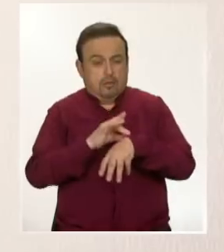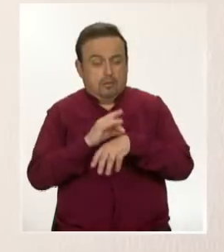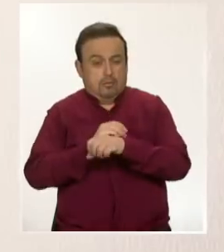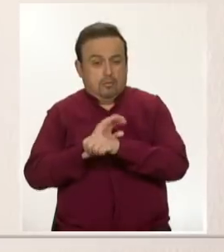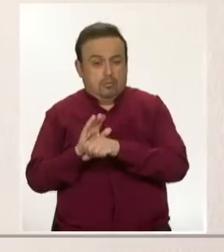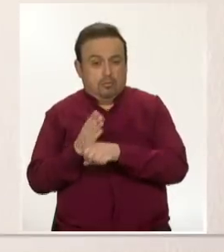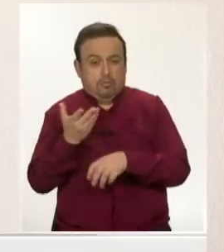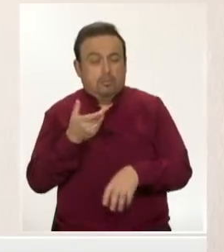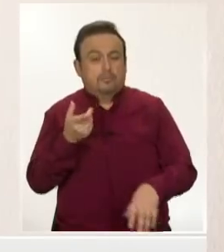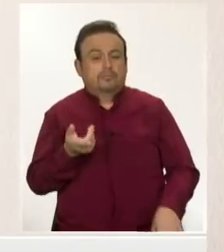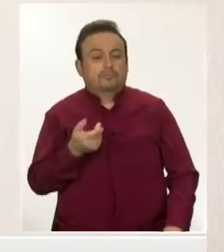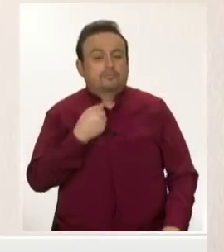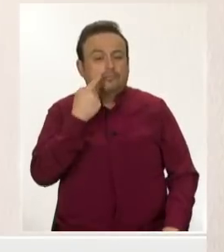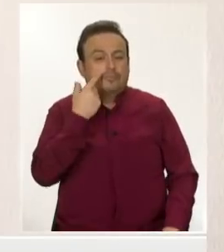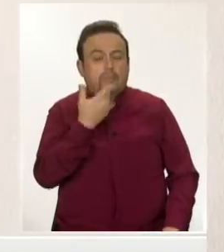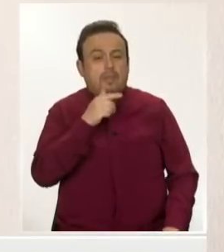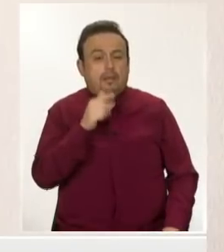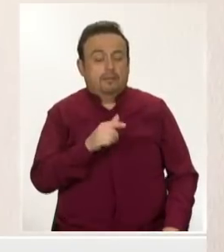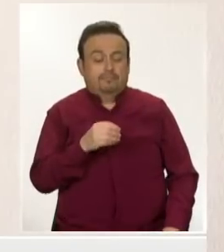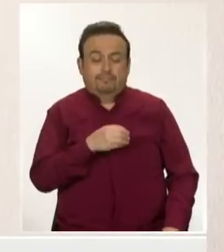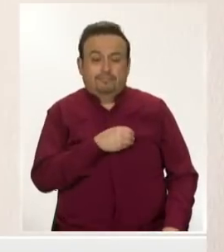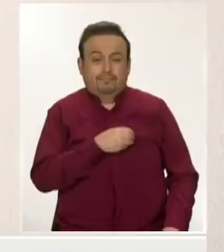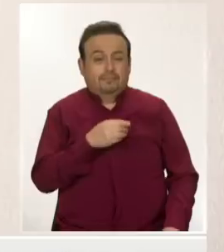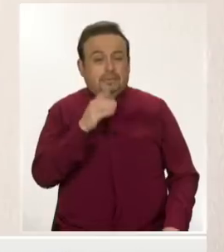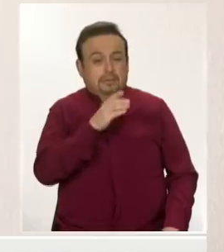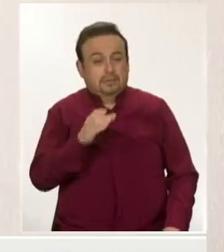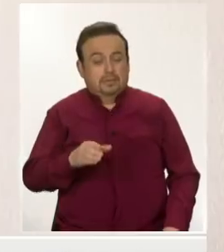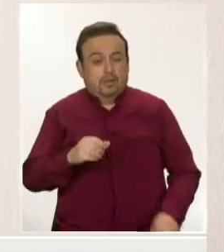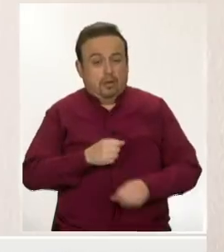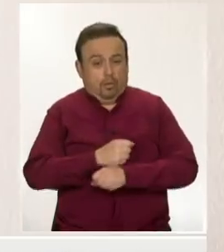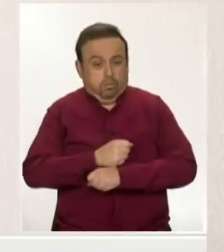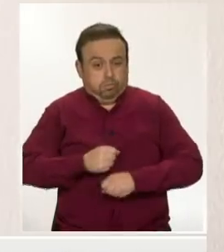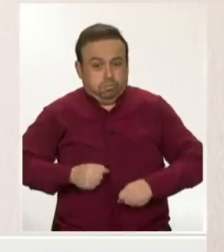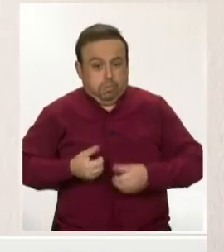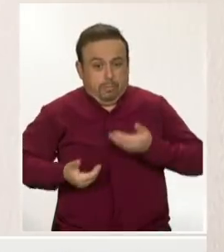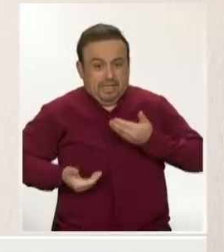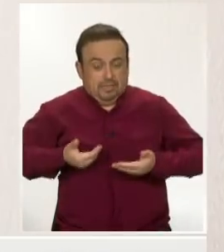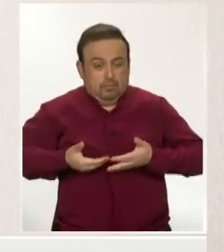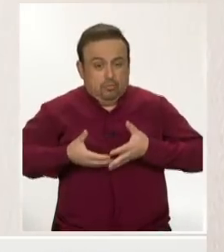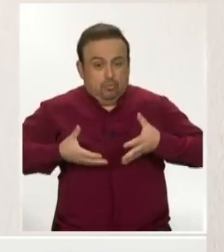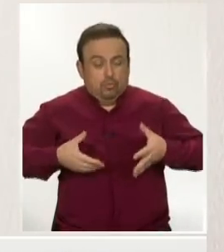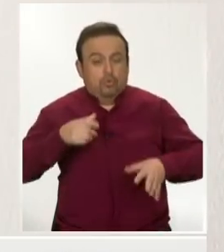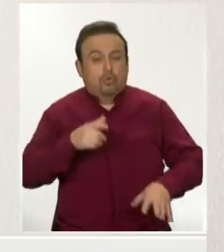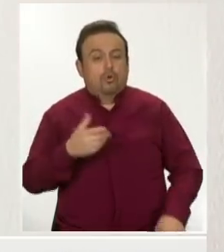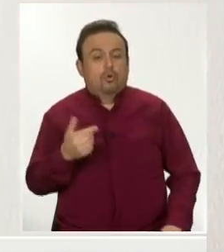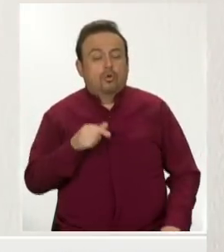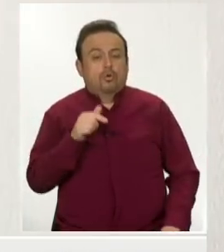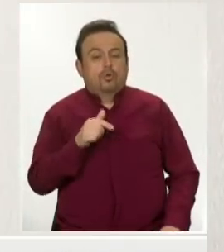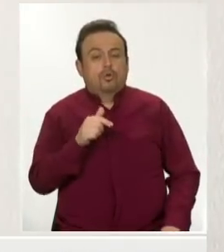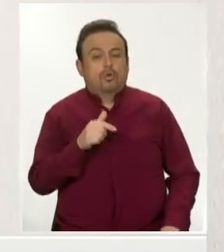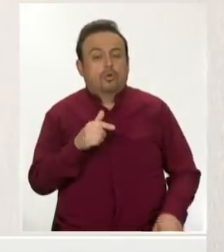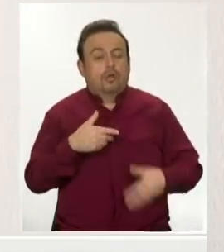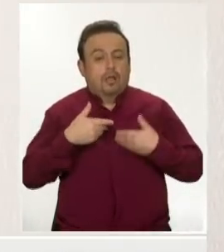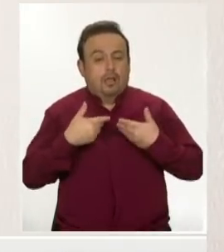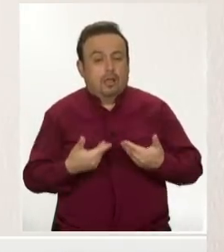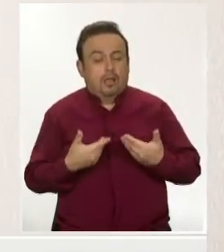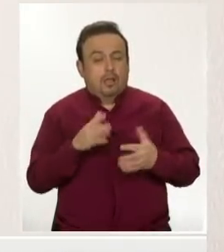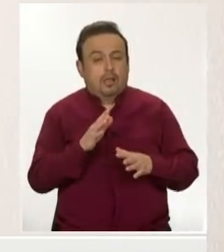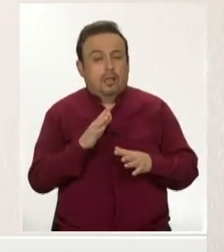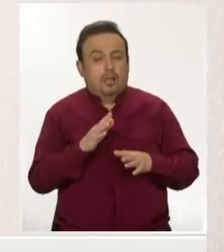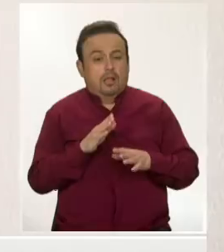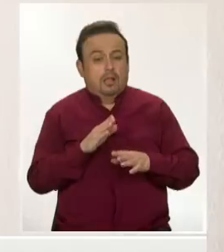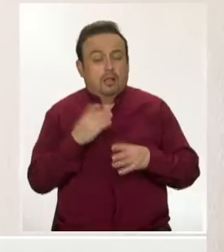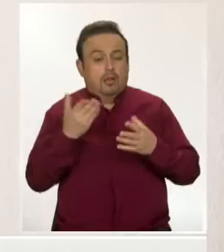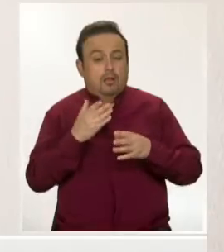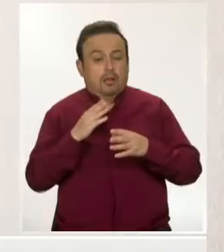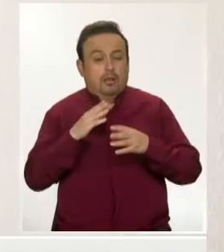-19. Se conoce también de que lamentablemente las personas con obesidad tienden a disminuir su tejido que genera células